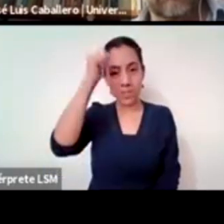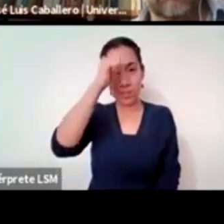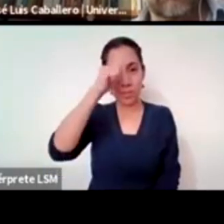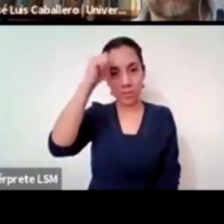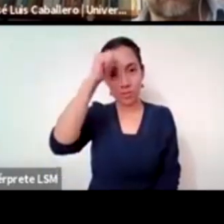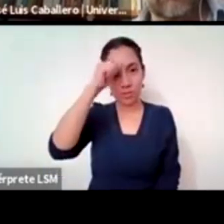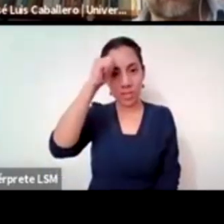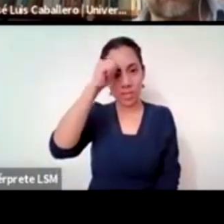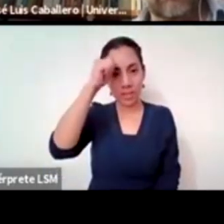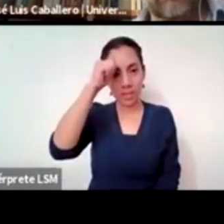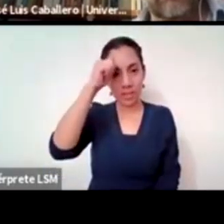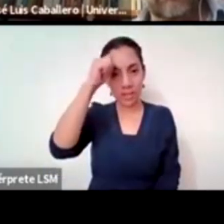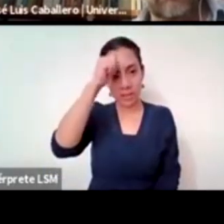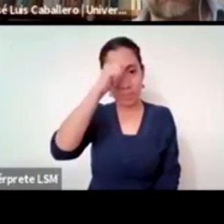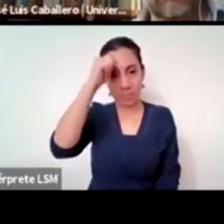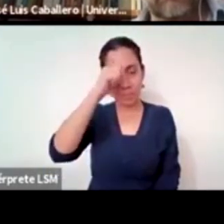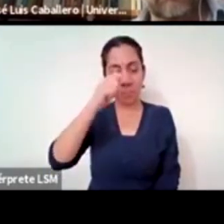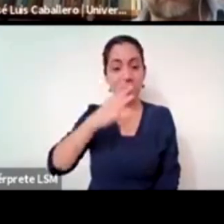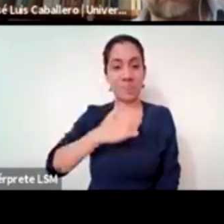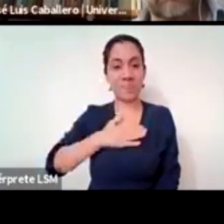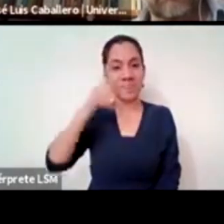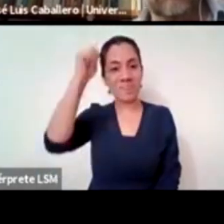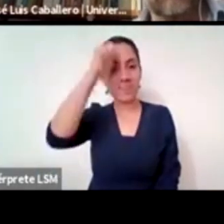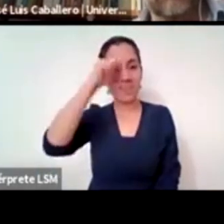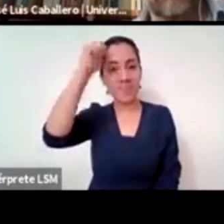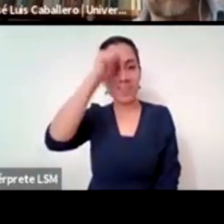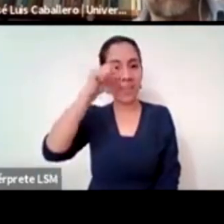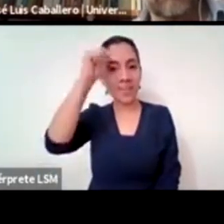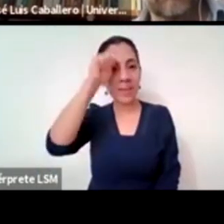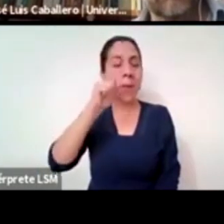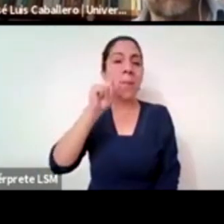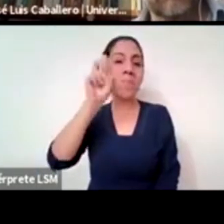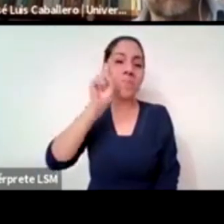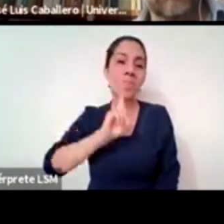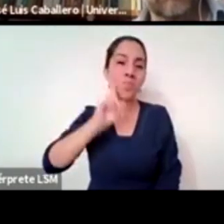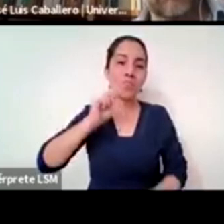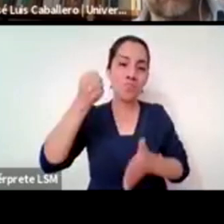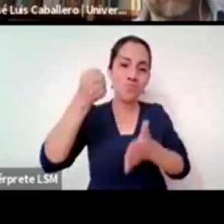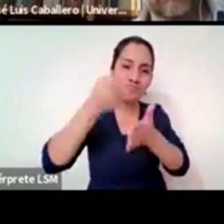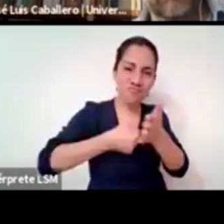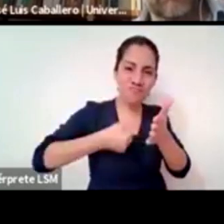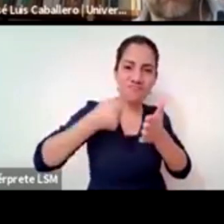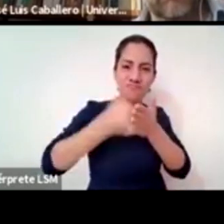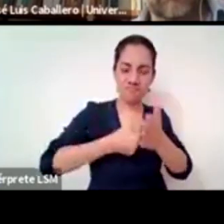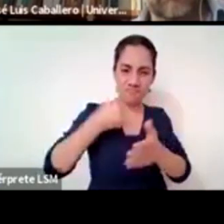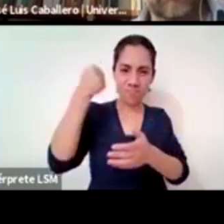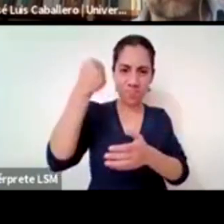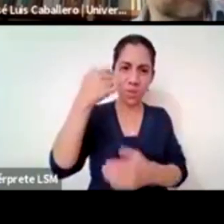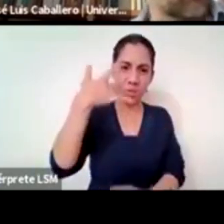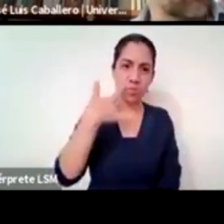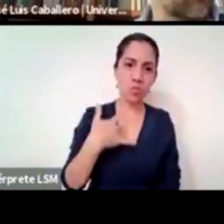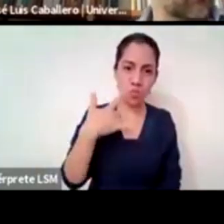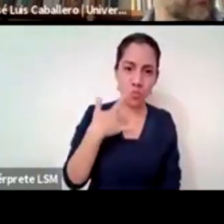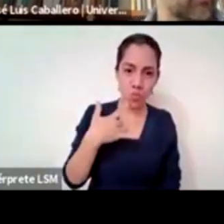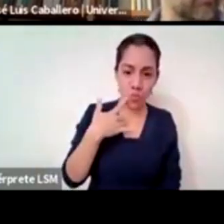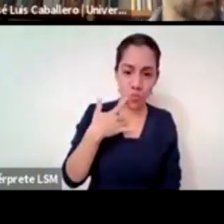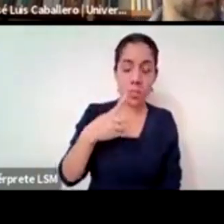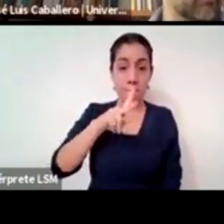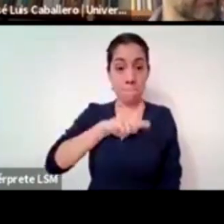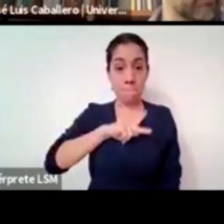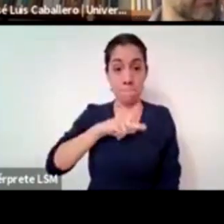teólogo feminista y que elaboro una teología desde la perspectiva de género